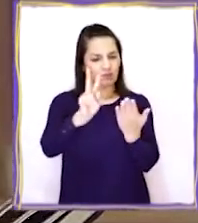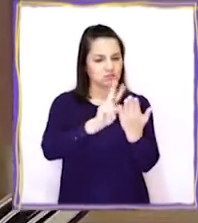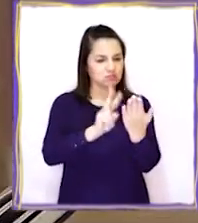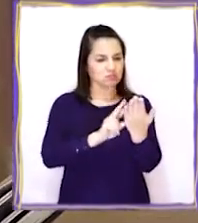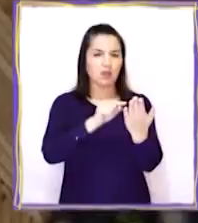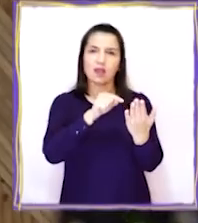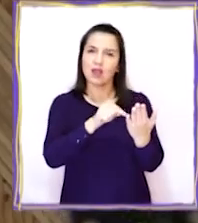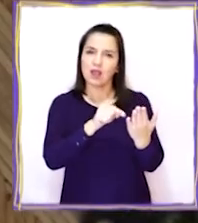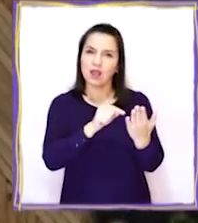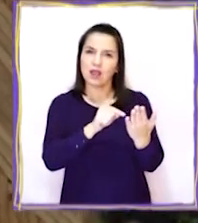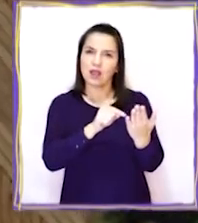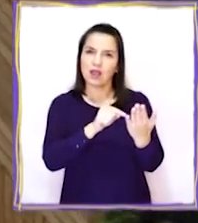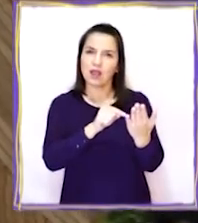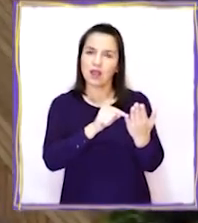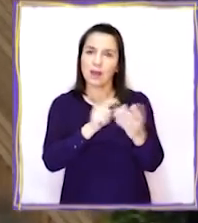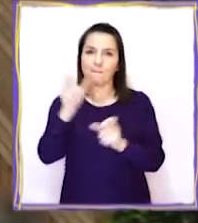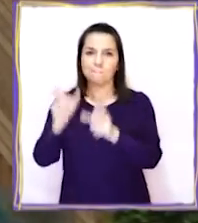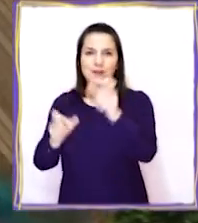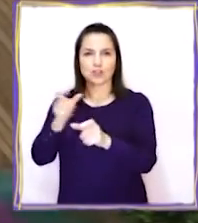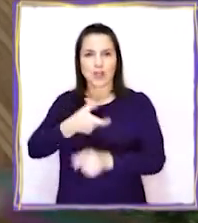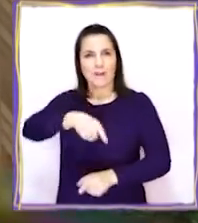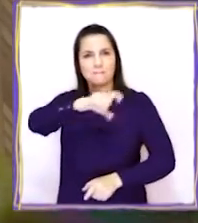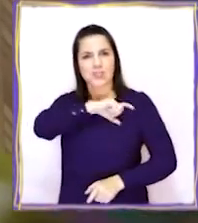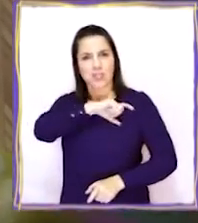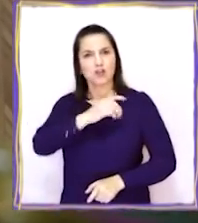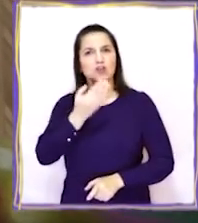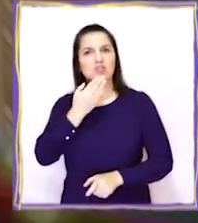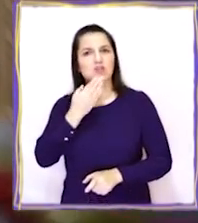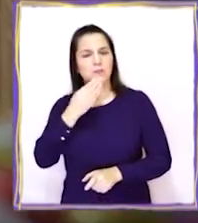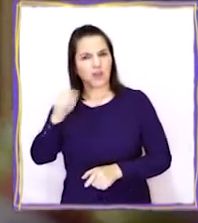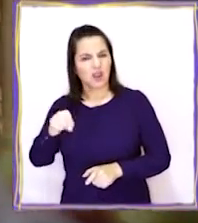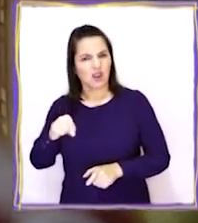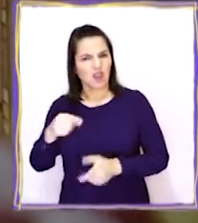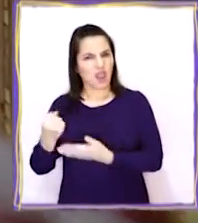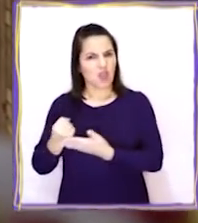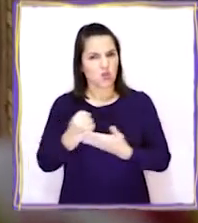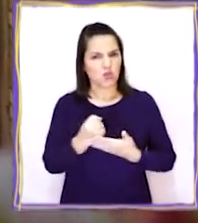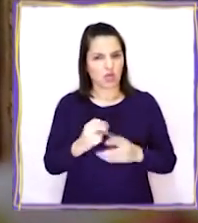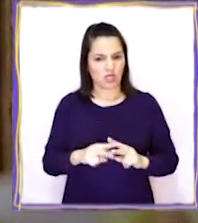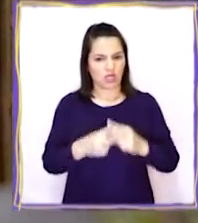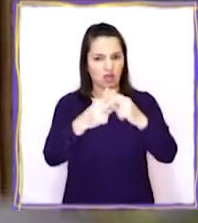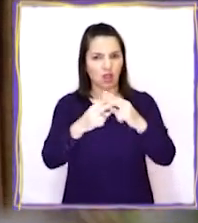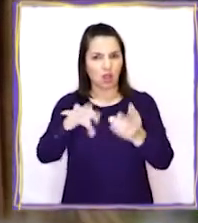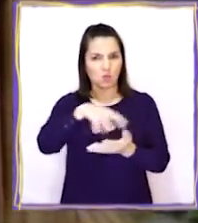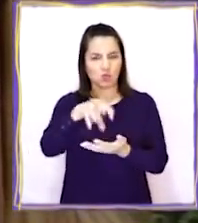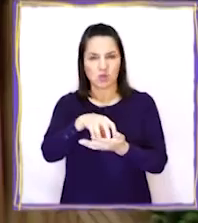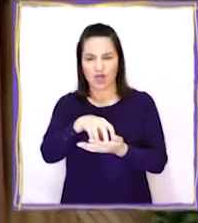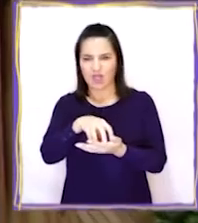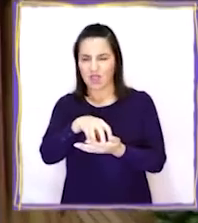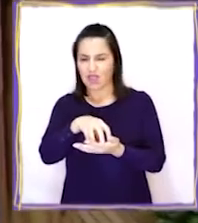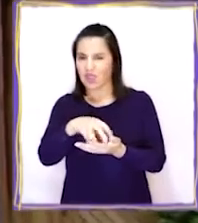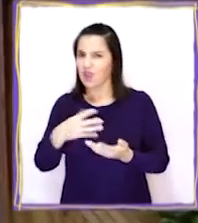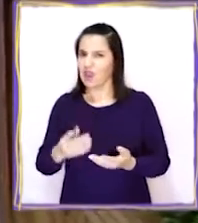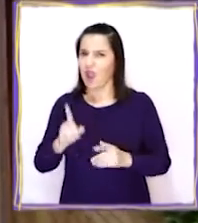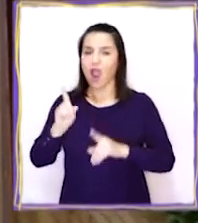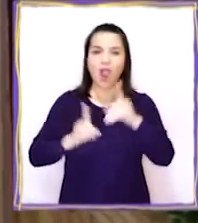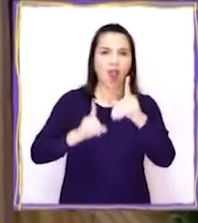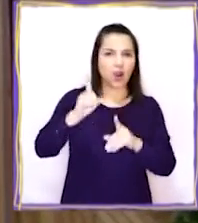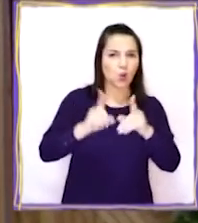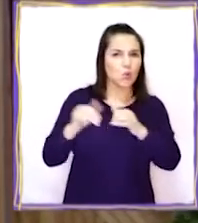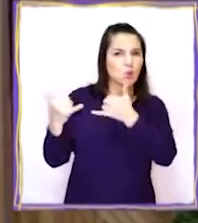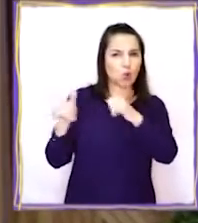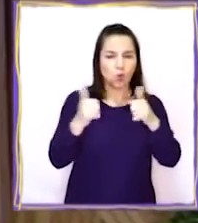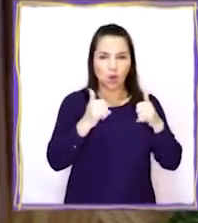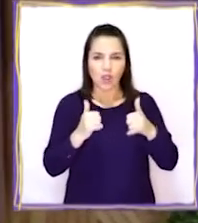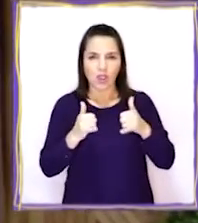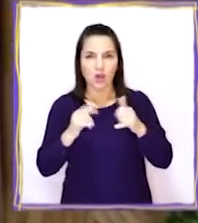que los españoles también aportaron con las ciudades, con algunos